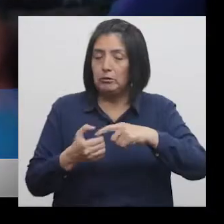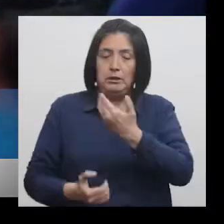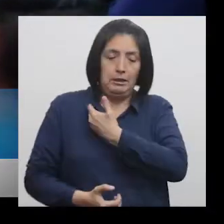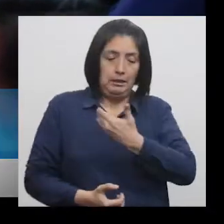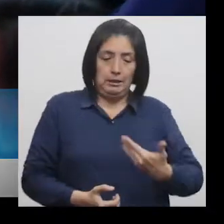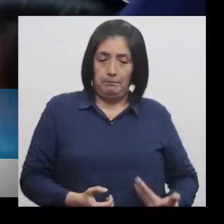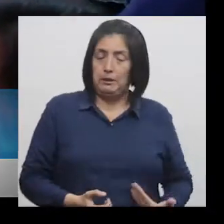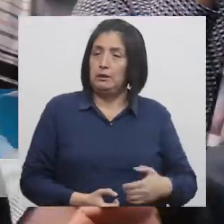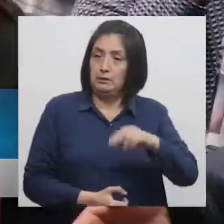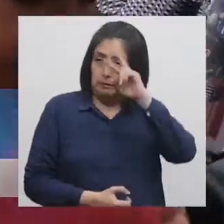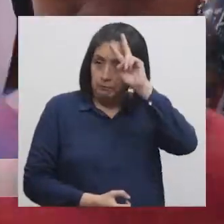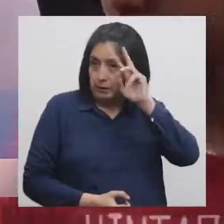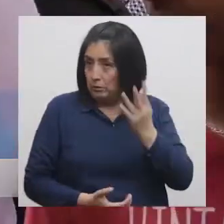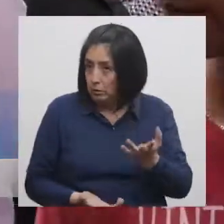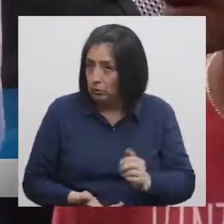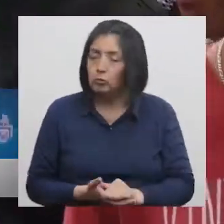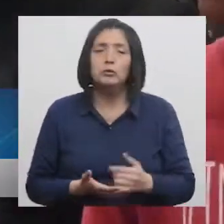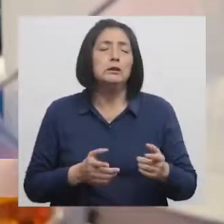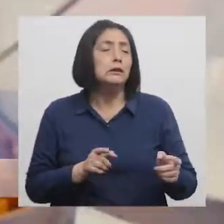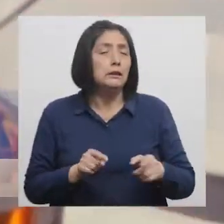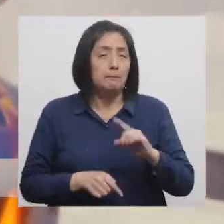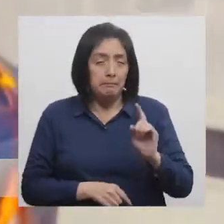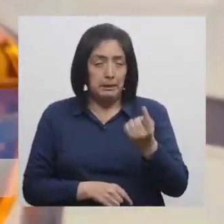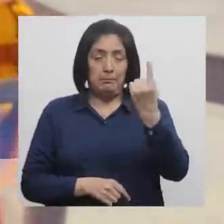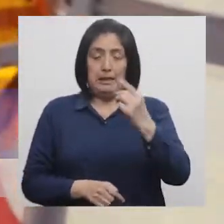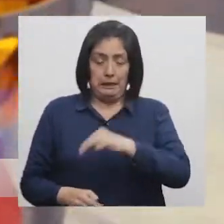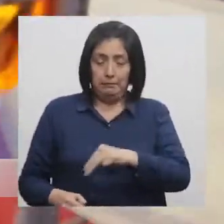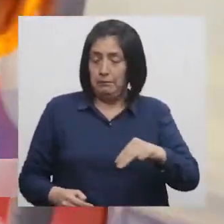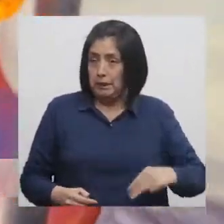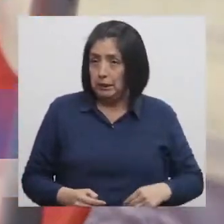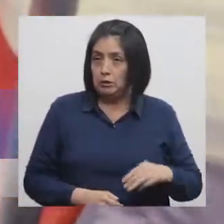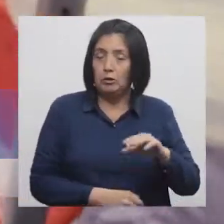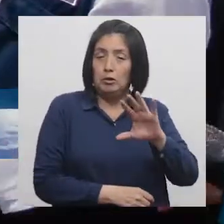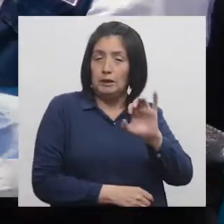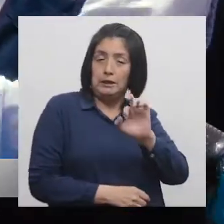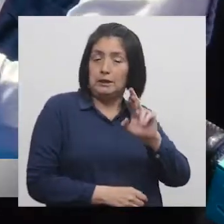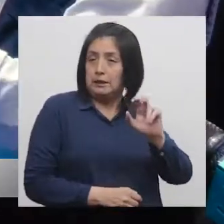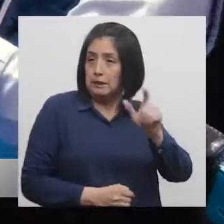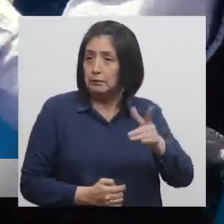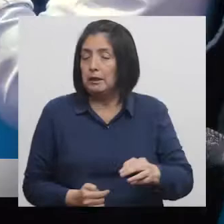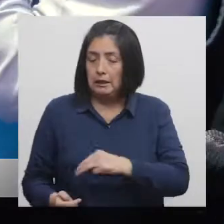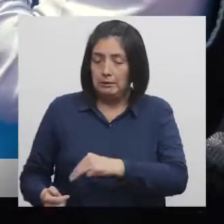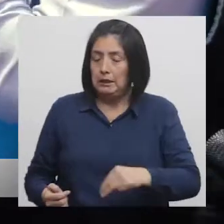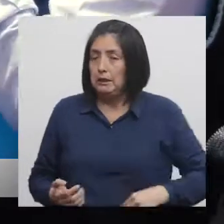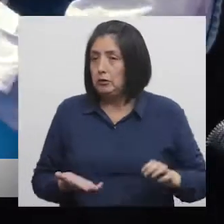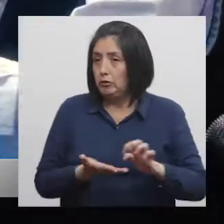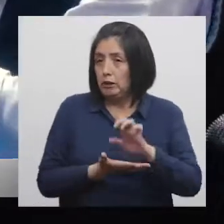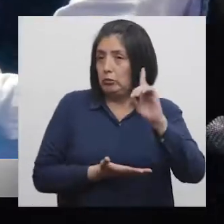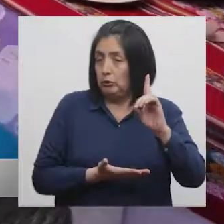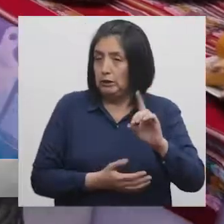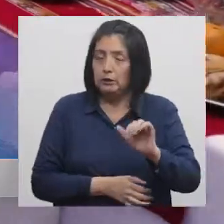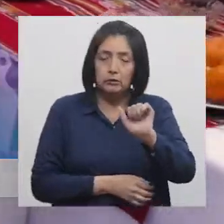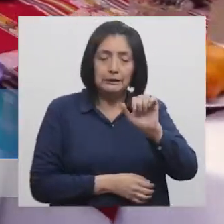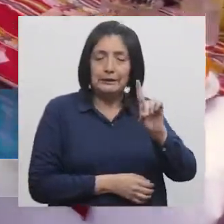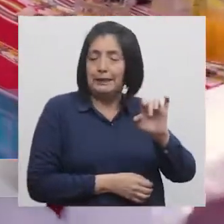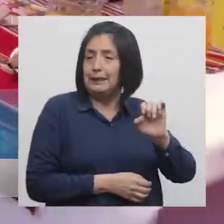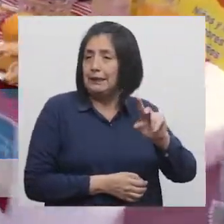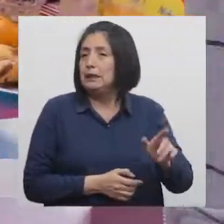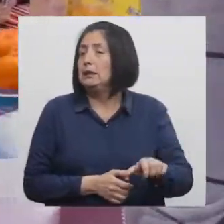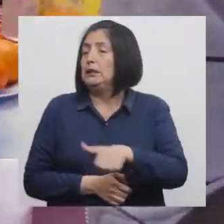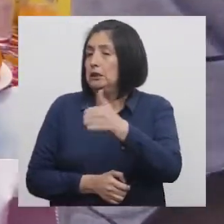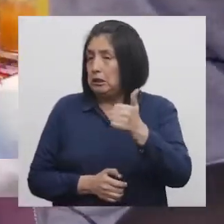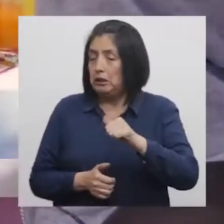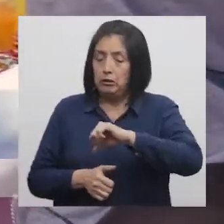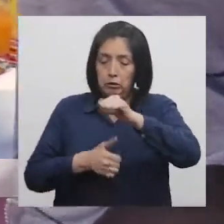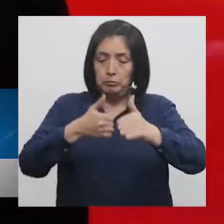de la república Martín Vizcarra, el primer ministro César Villanueva El ministro de educación Daniel Alfaro Además de los